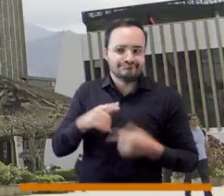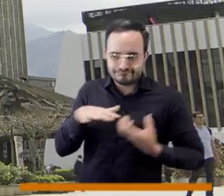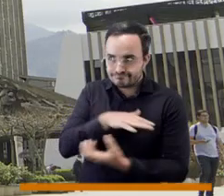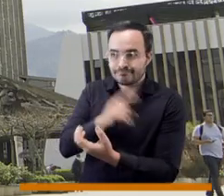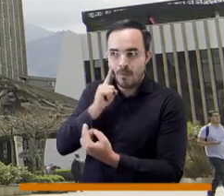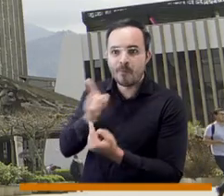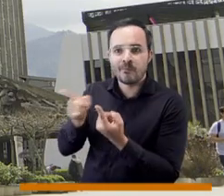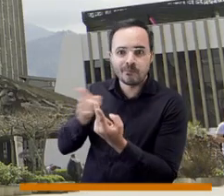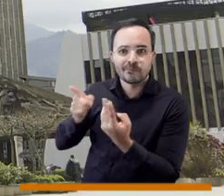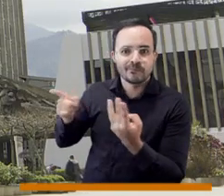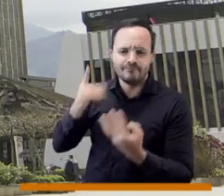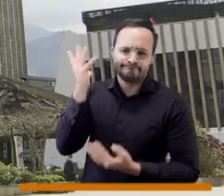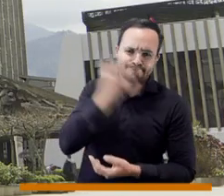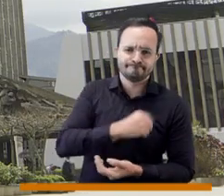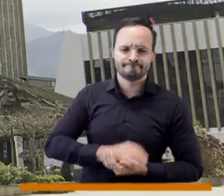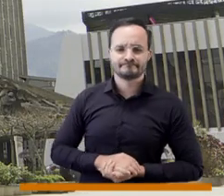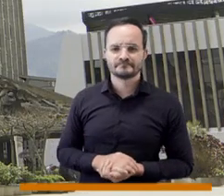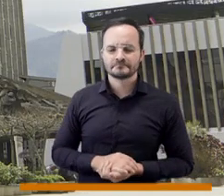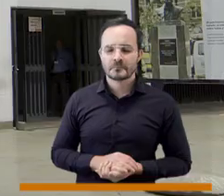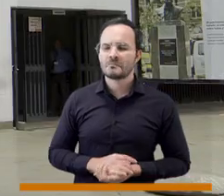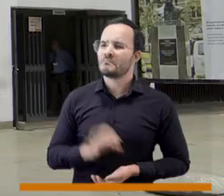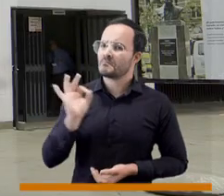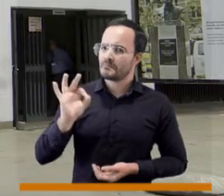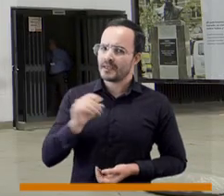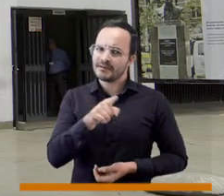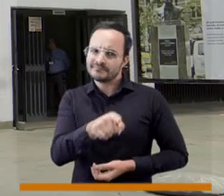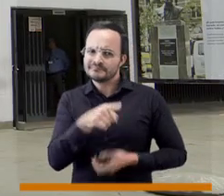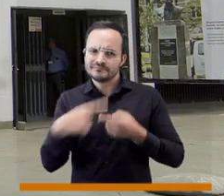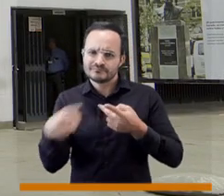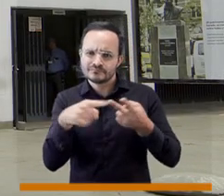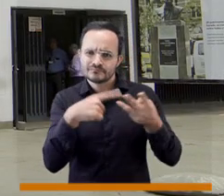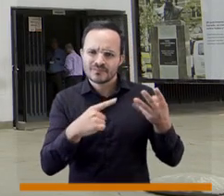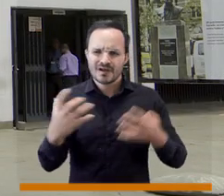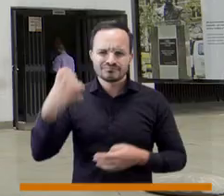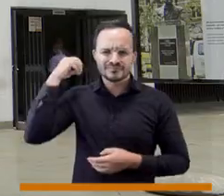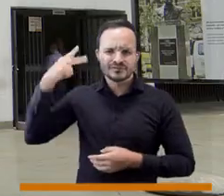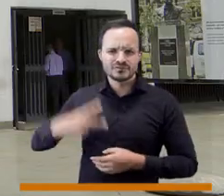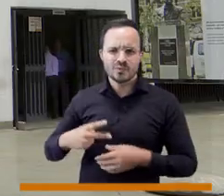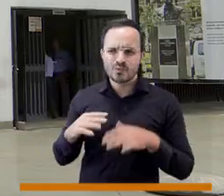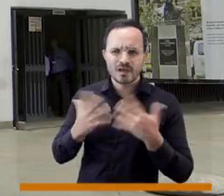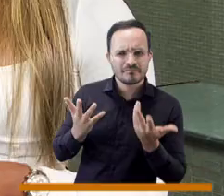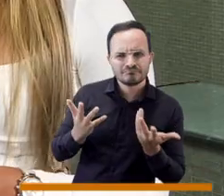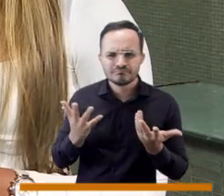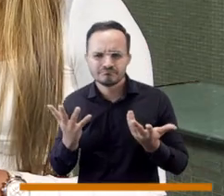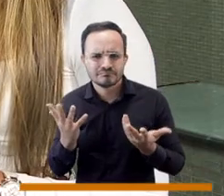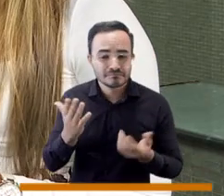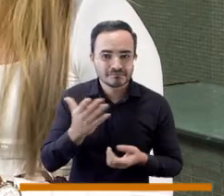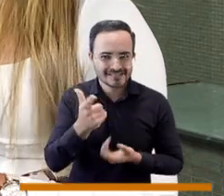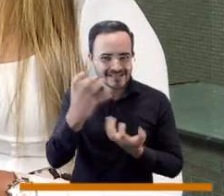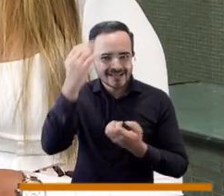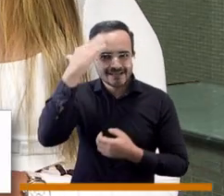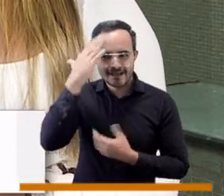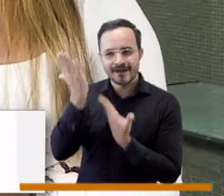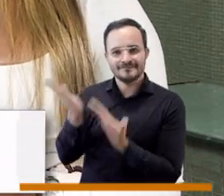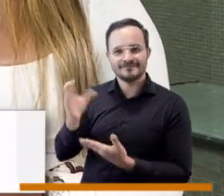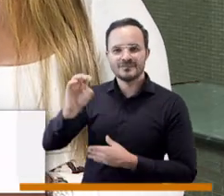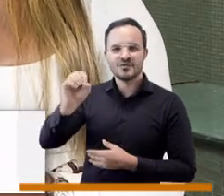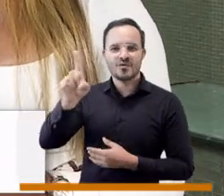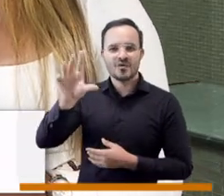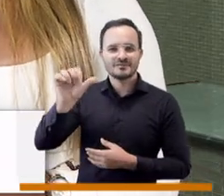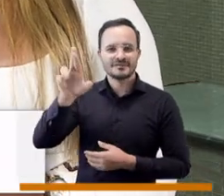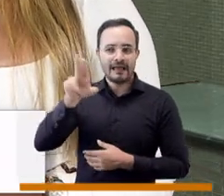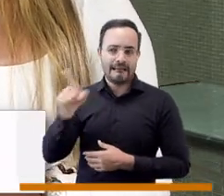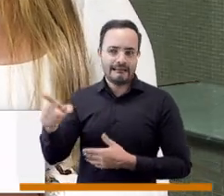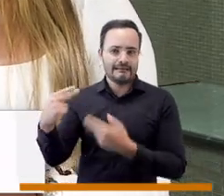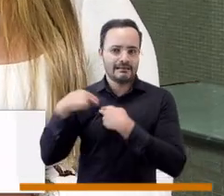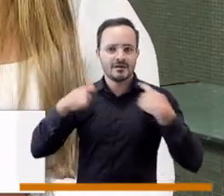algunas de ellas. Pero bueno, ¿cuál es la historia detrás de estas obras? Para conocerla un poquito más estamos con Oscar Zapata,